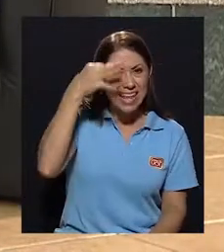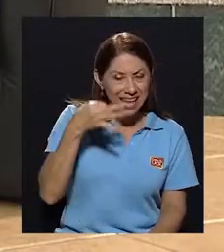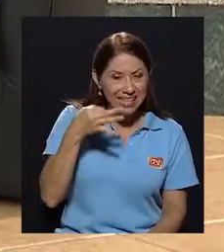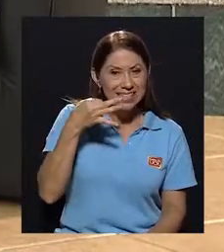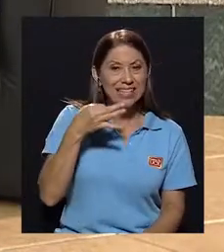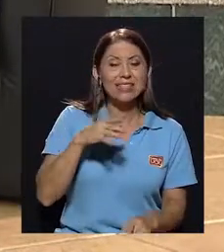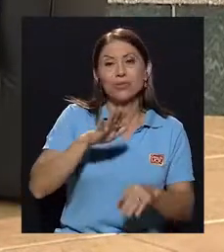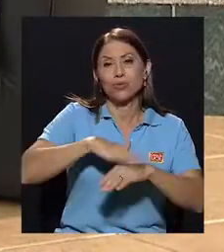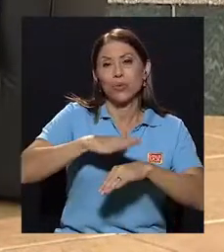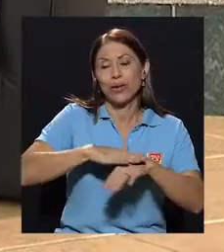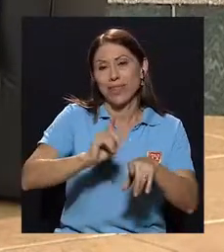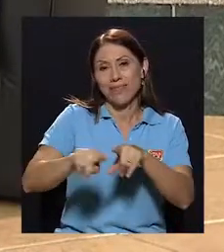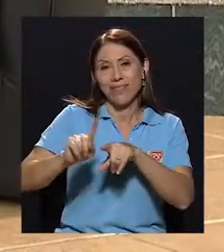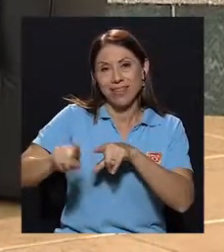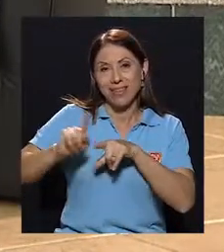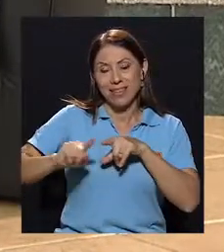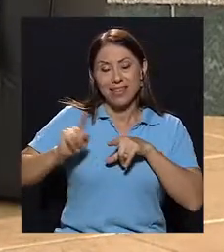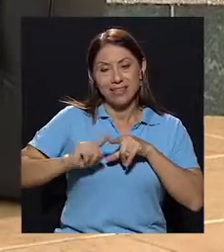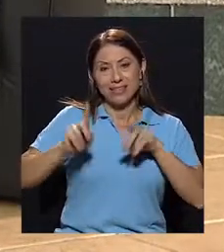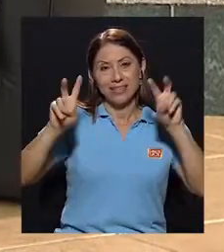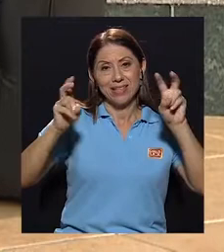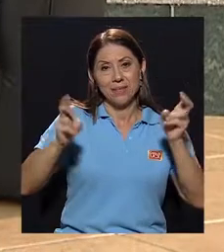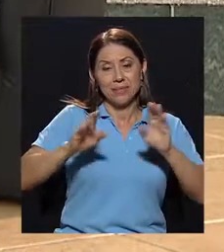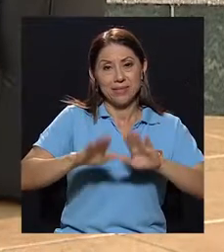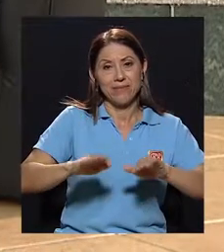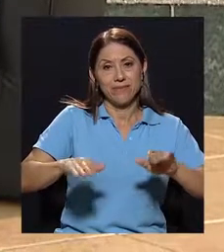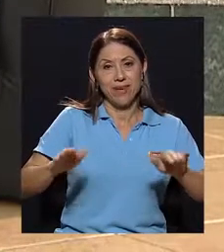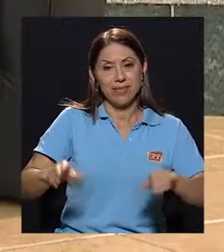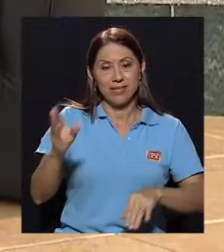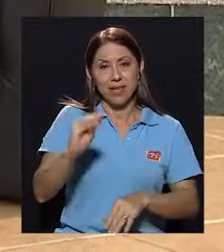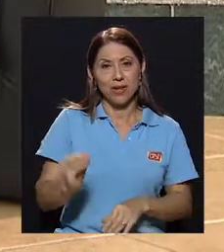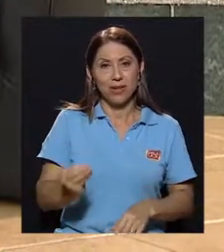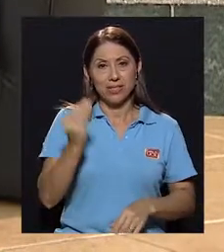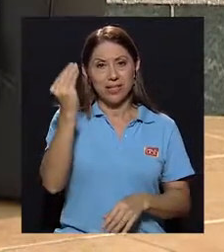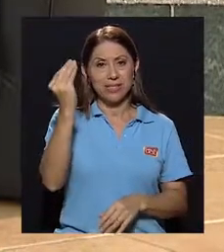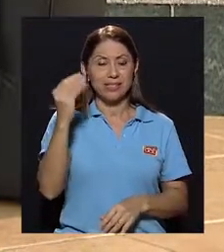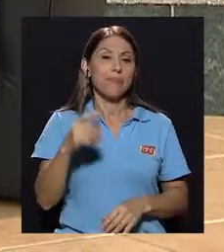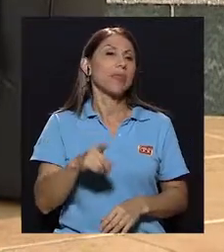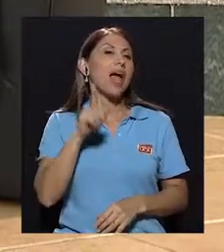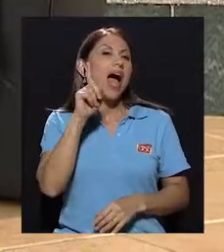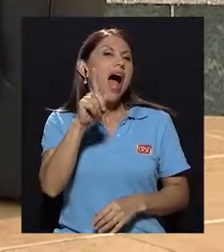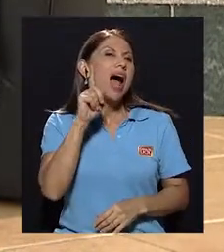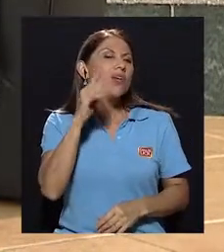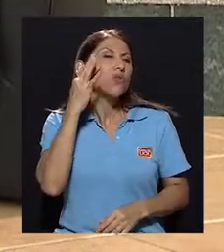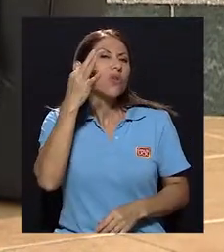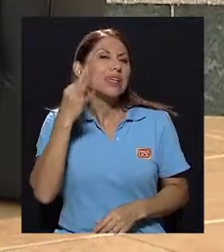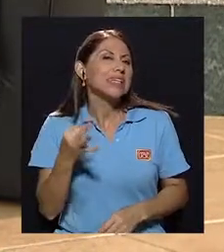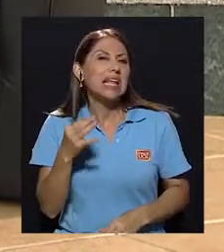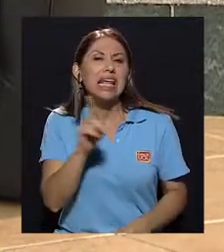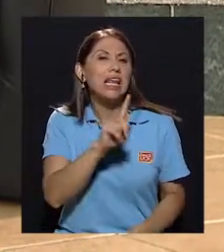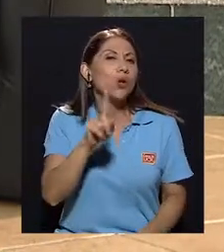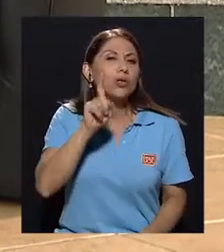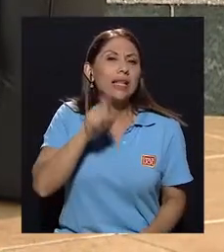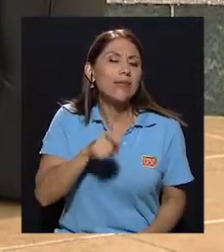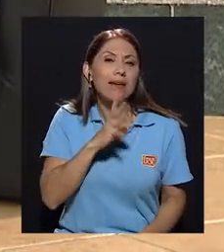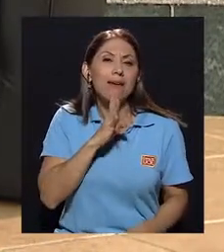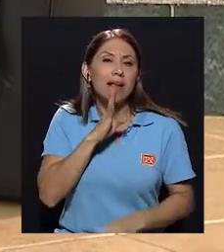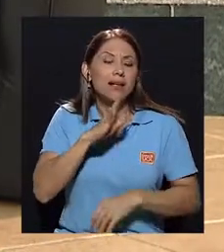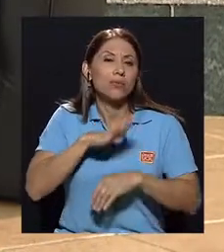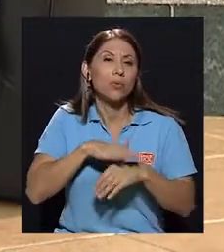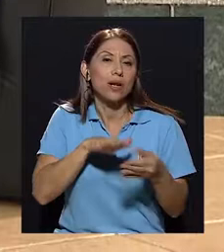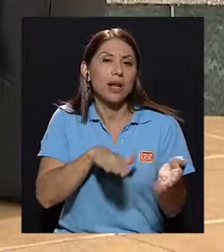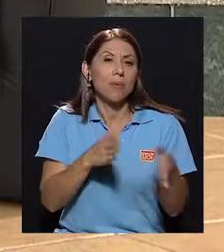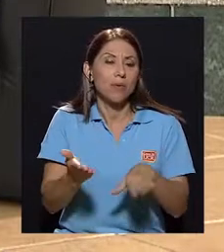temas en la infancia o en la adolescencia. Uno de ellos está el tabú de hablar de la muerte, como si al